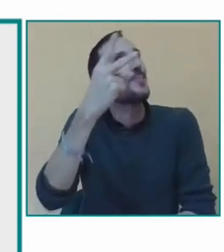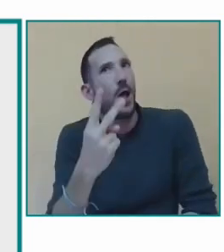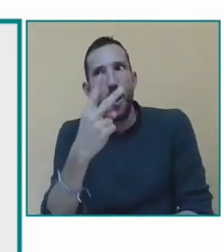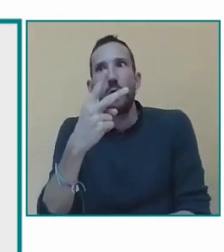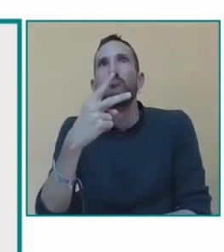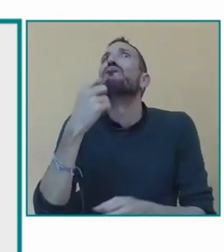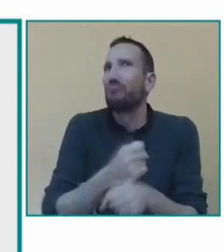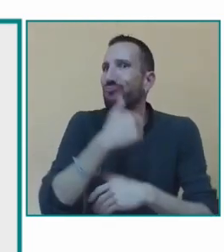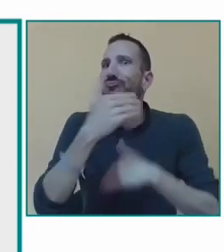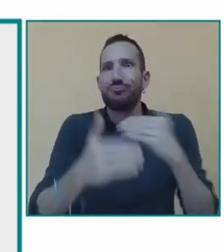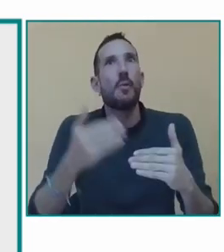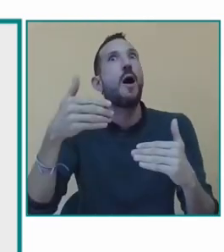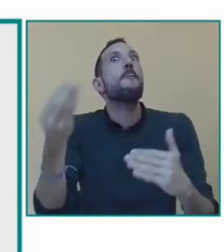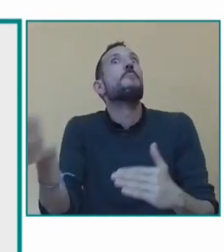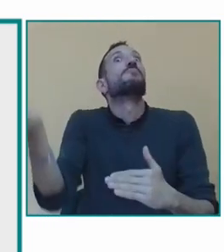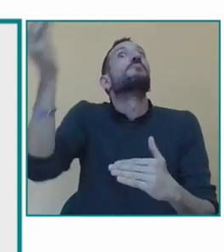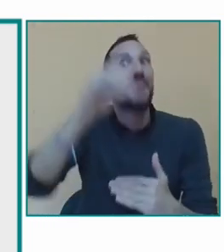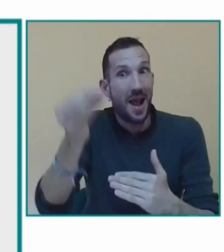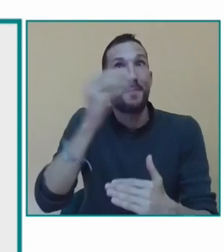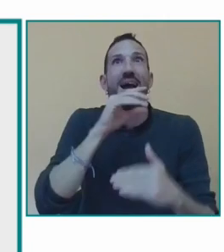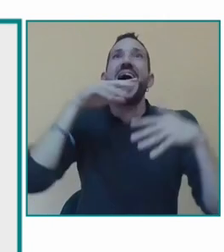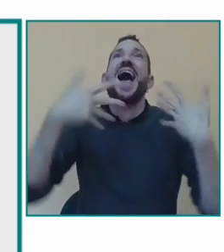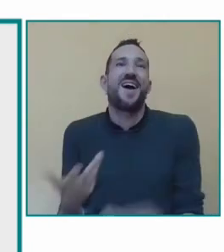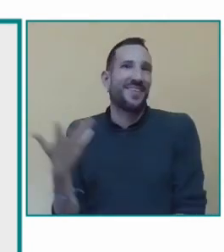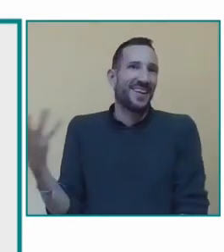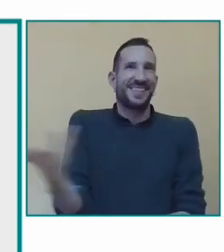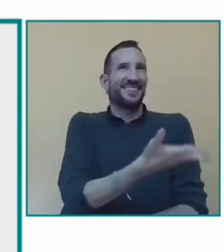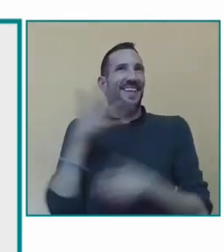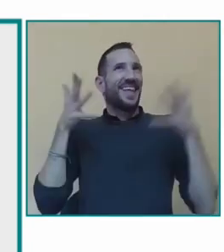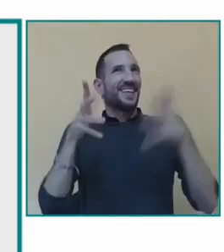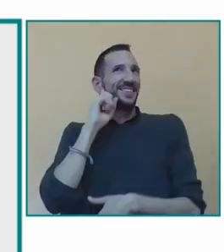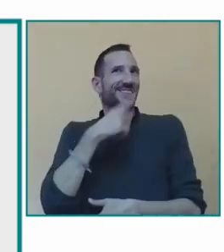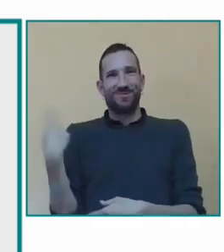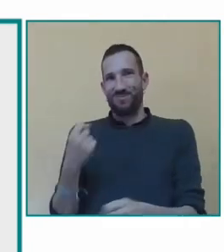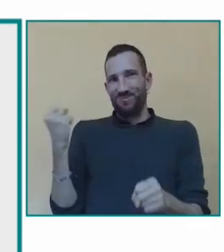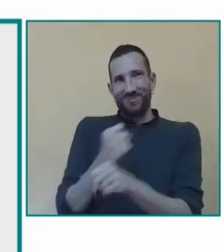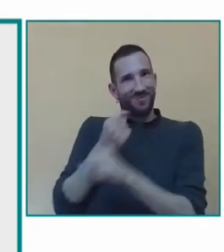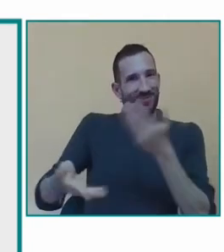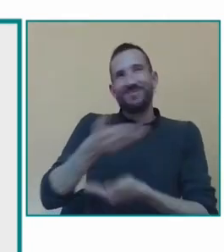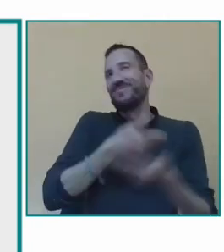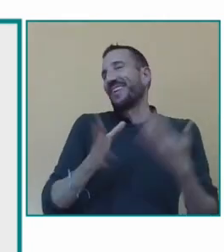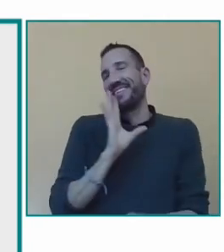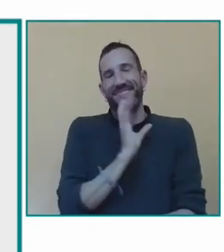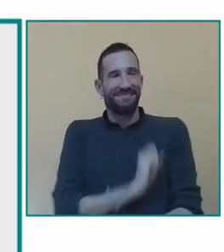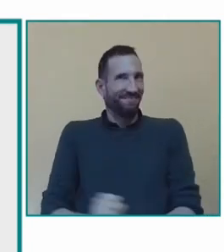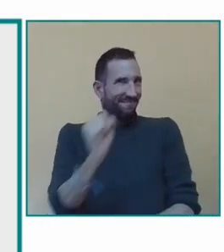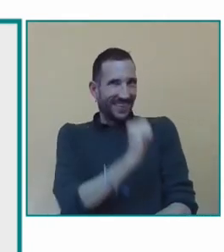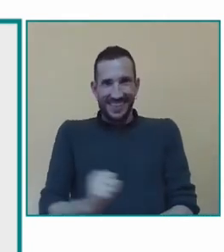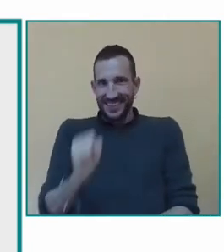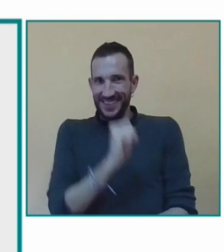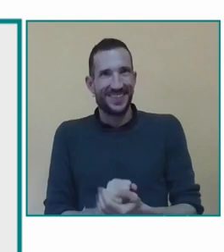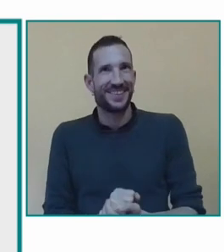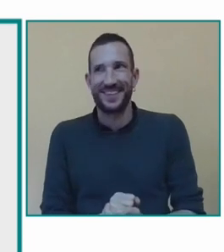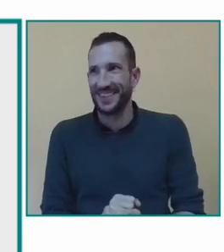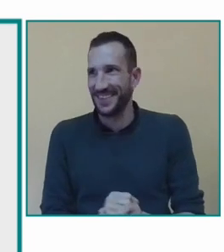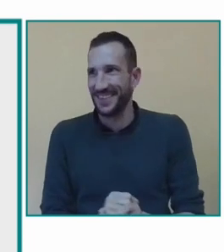fue funcionando y poco a poco se aumentó hasta que eran dos especialistas poco a poco han ido aumentando hasta que en la actualidad pues somos un